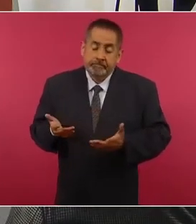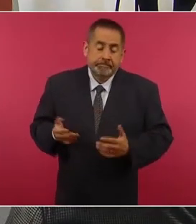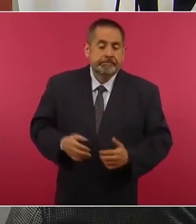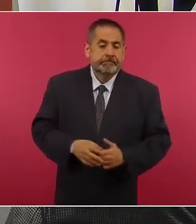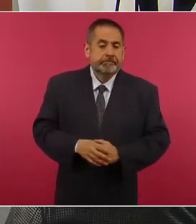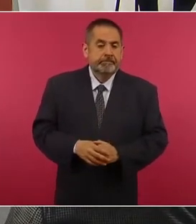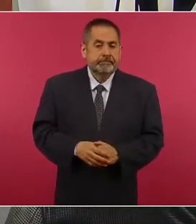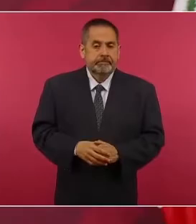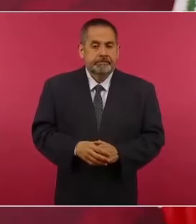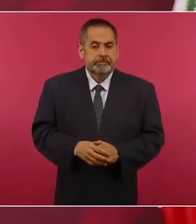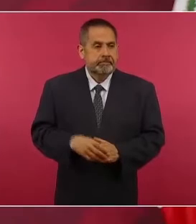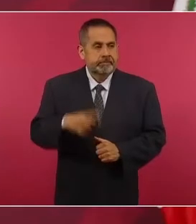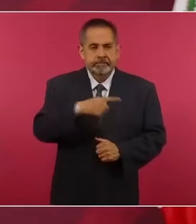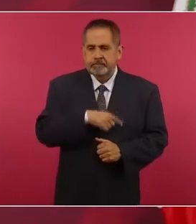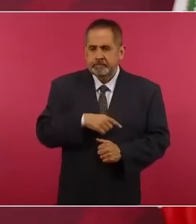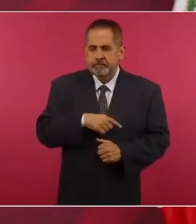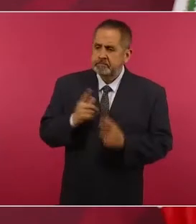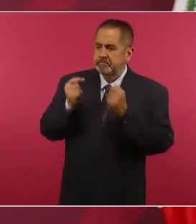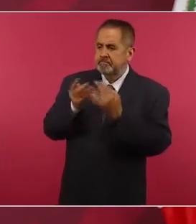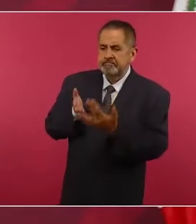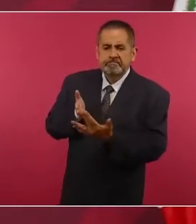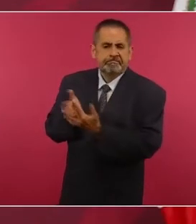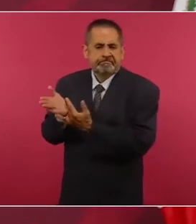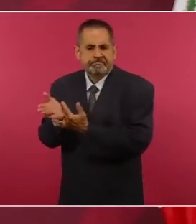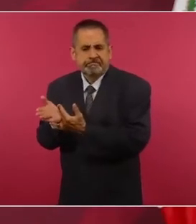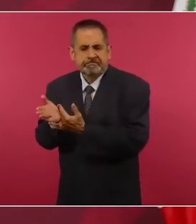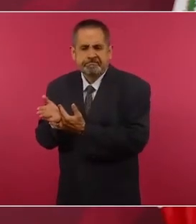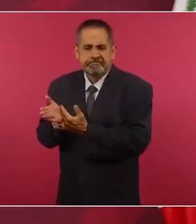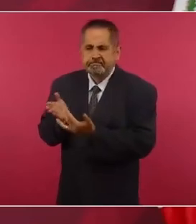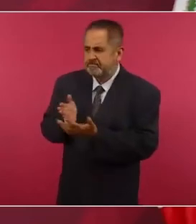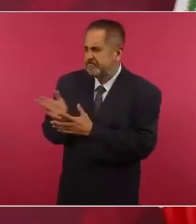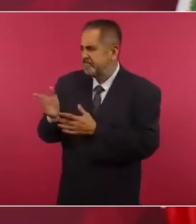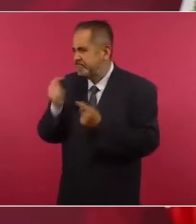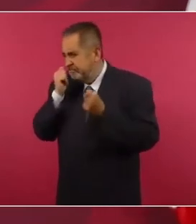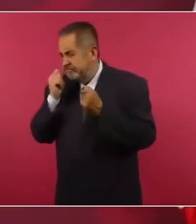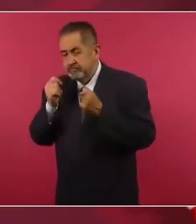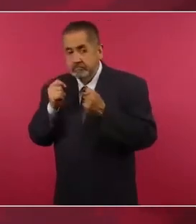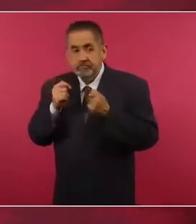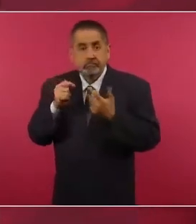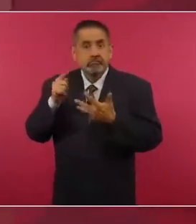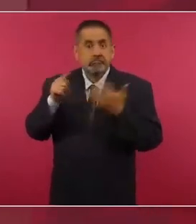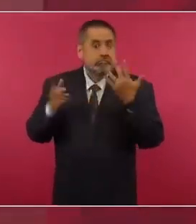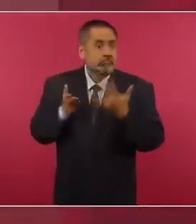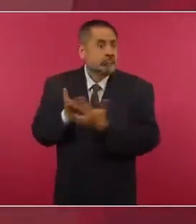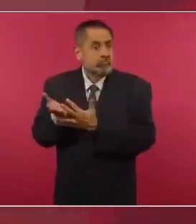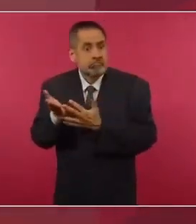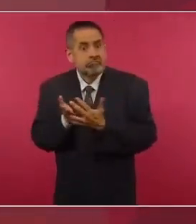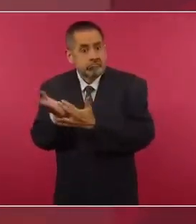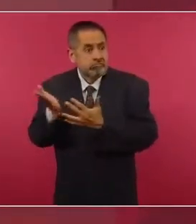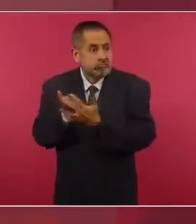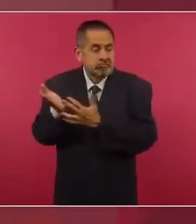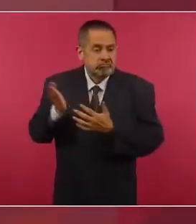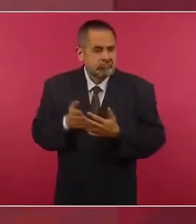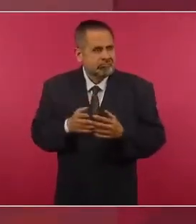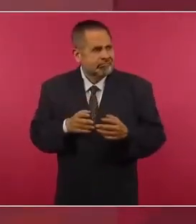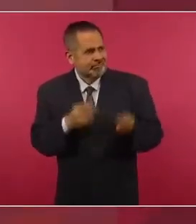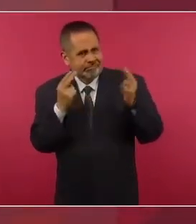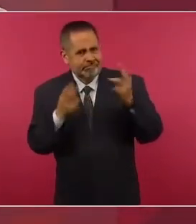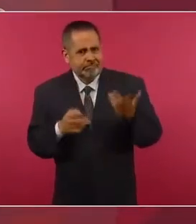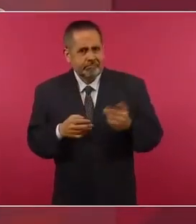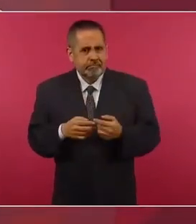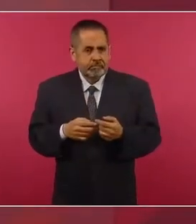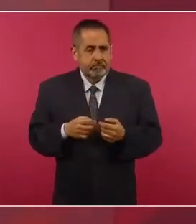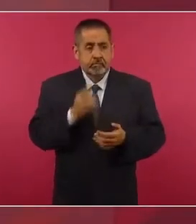Y se meten, pero en todo, pero no sólo estas